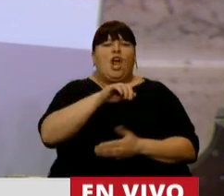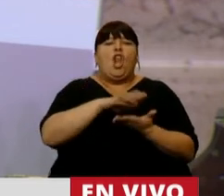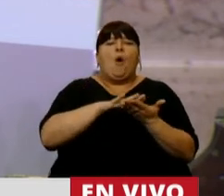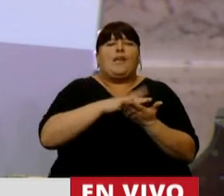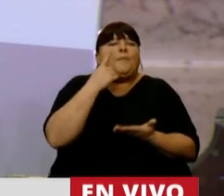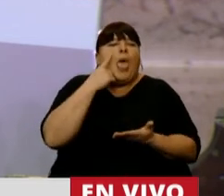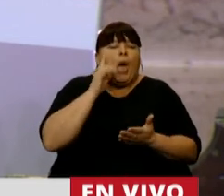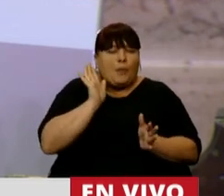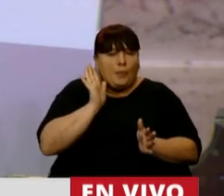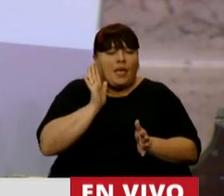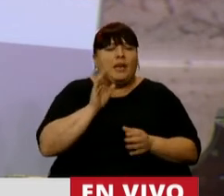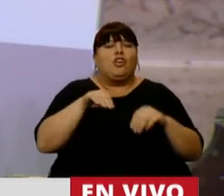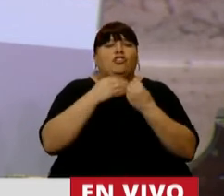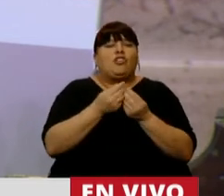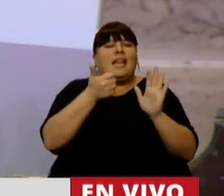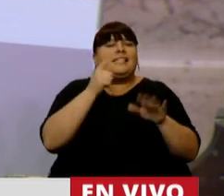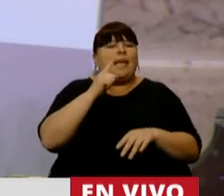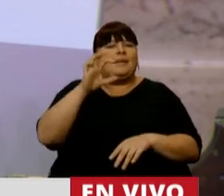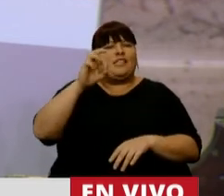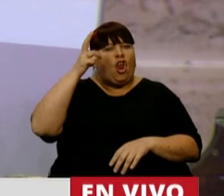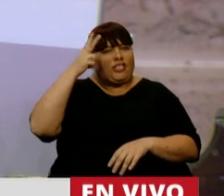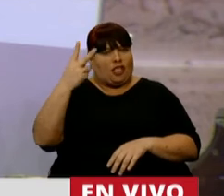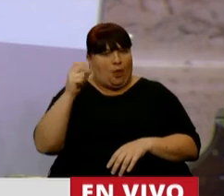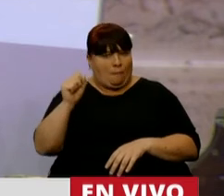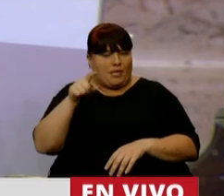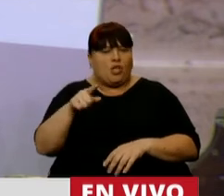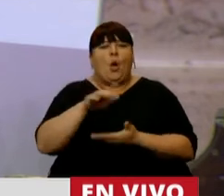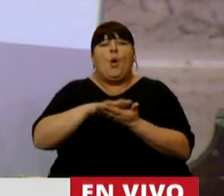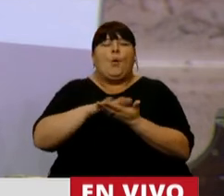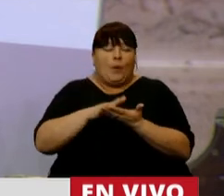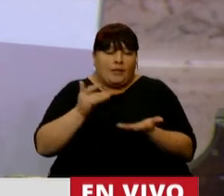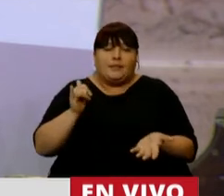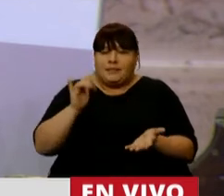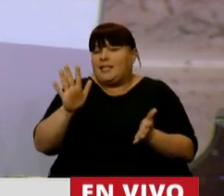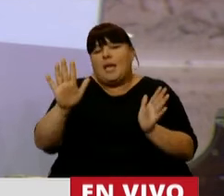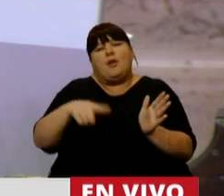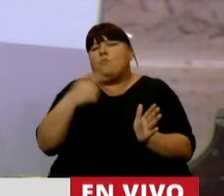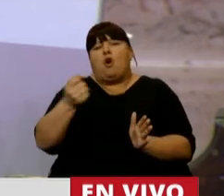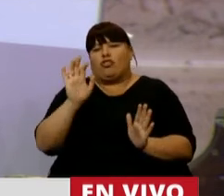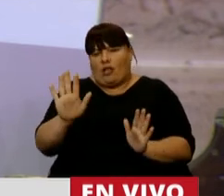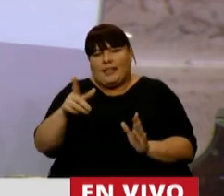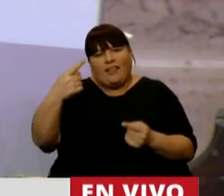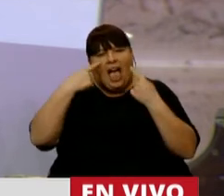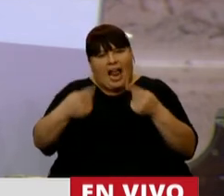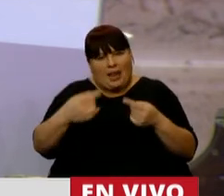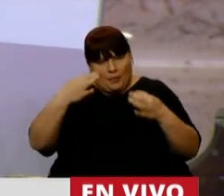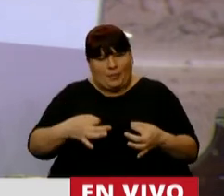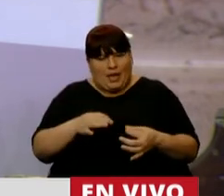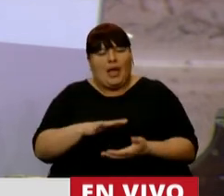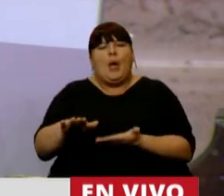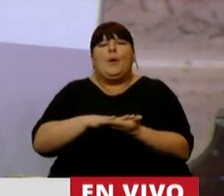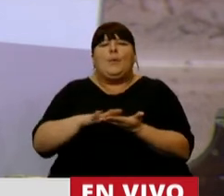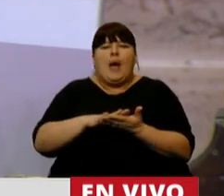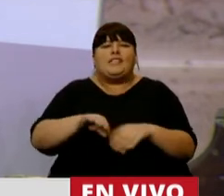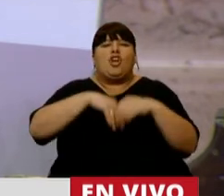canasta básica está en 6.082 y la canasta básica, sí, señor Presidente, pero es muy importante que escuchen esto, y la